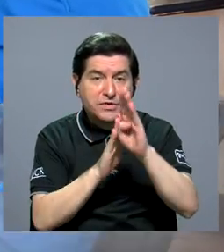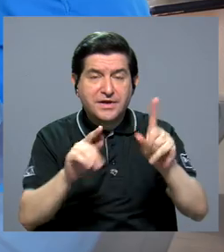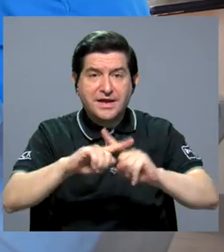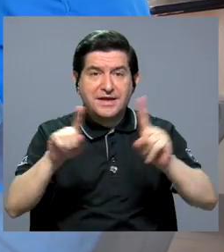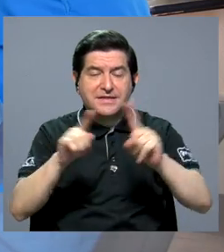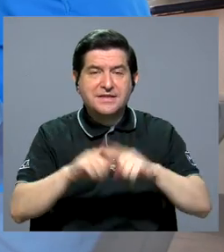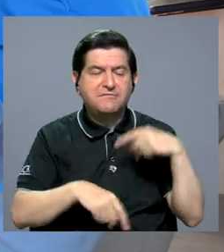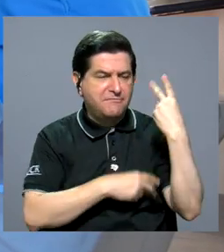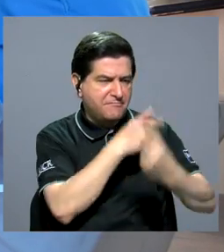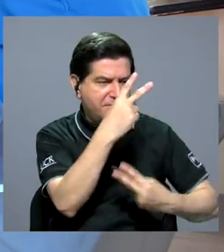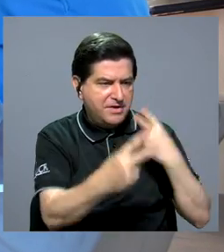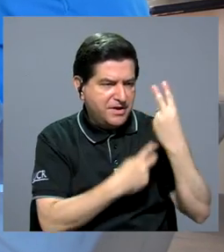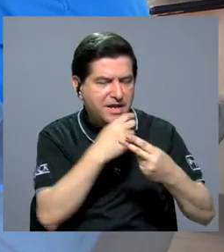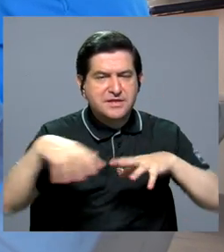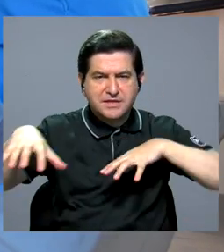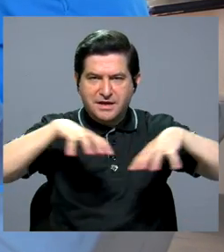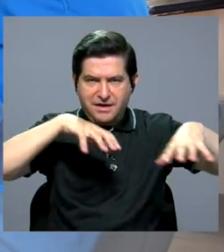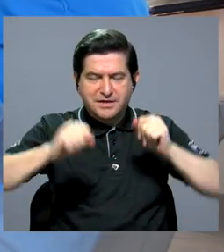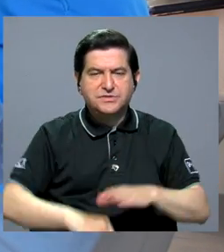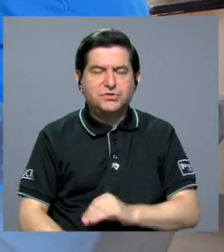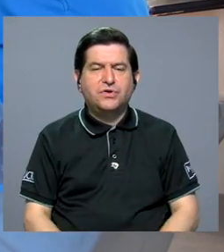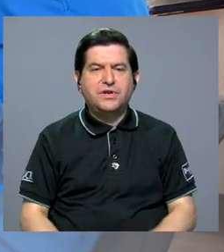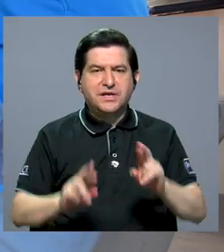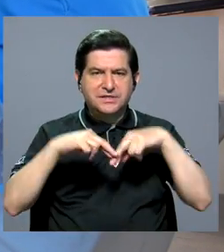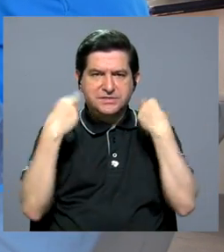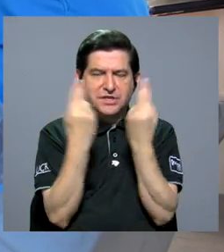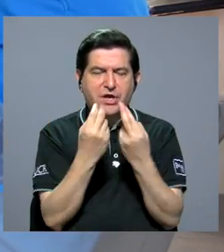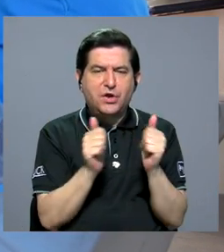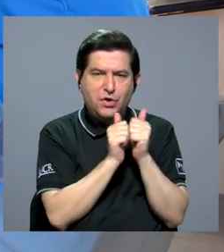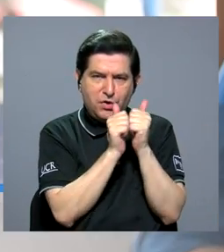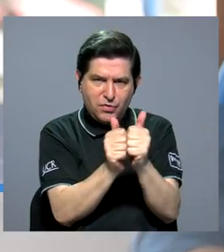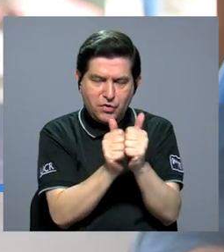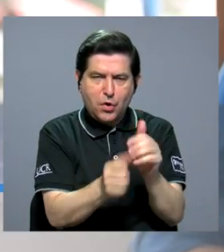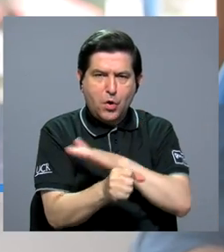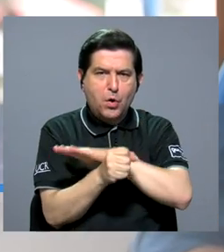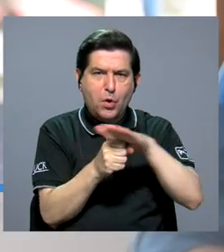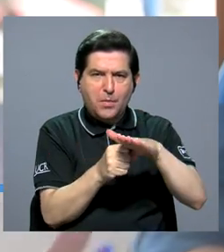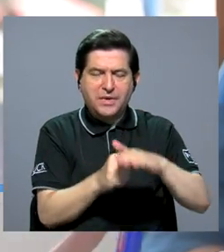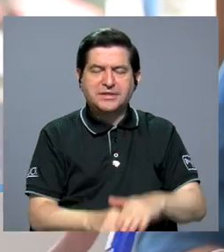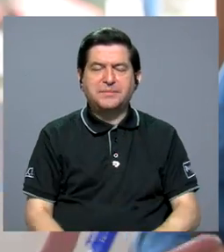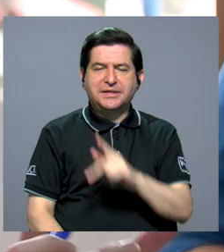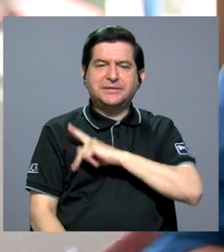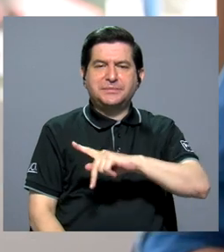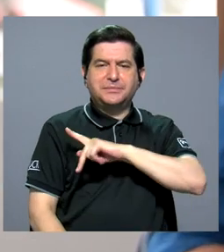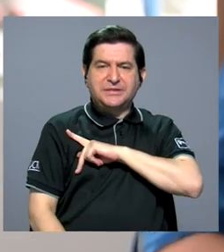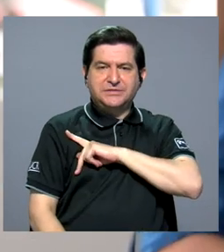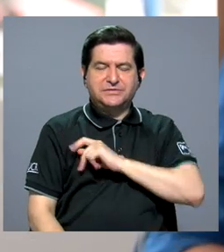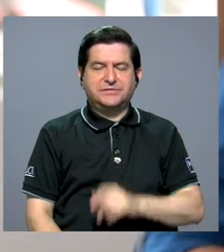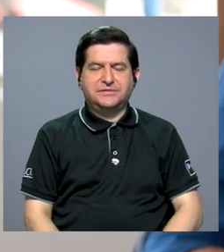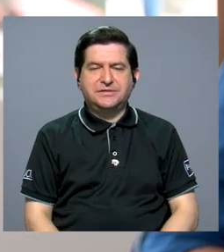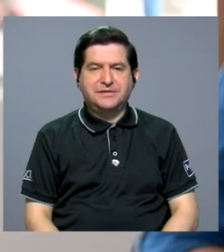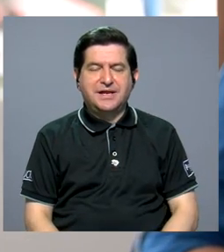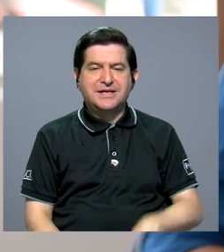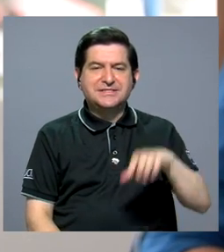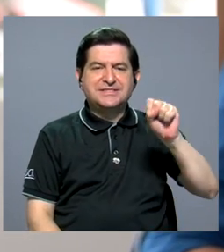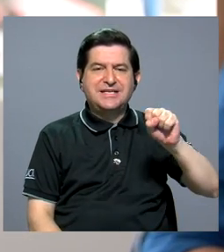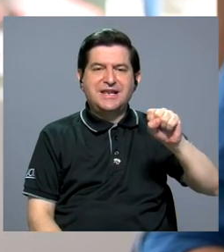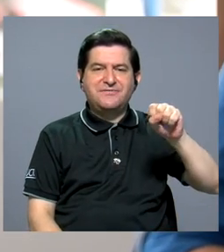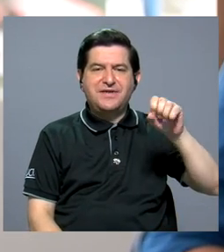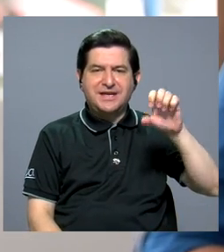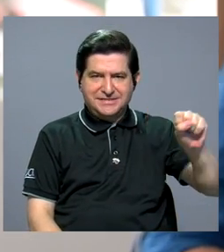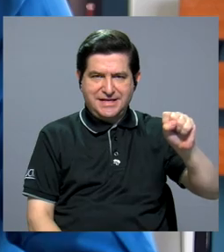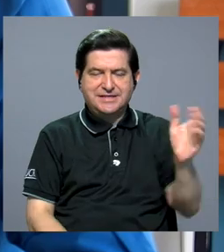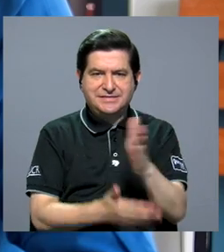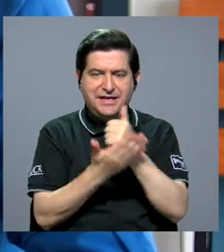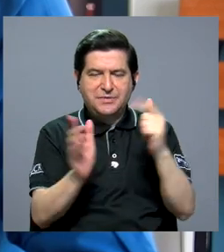diferentes visitas, actividades y sesiones de acompañamiento completamente personalizadas. Silvia Salazar fue